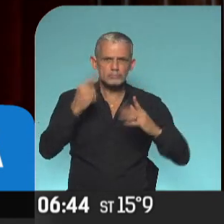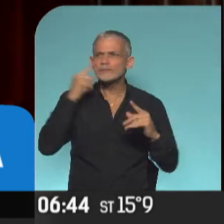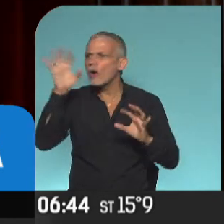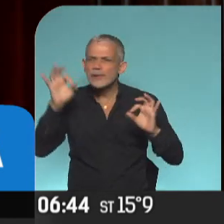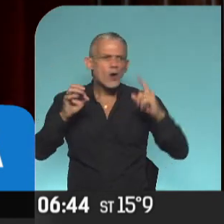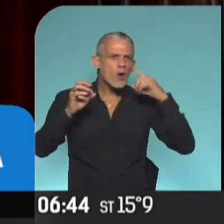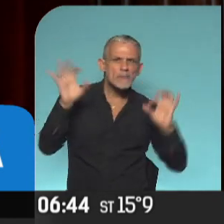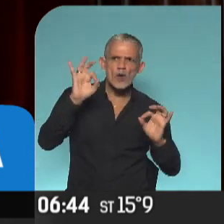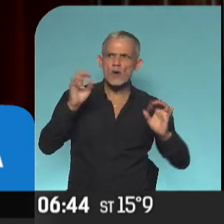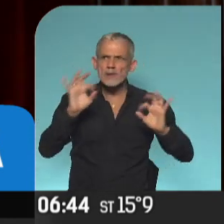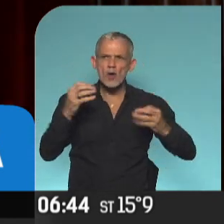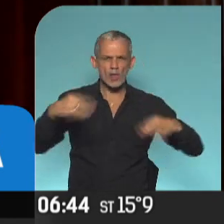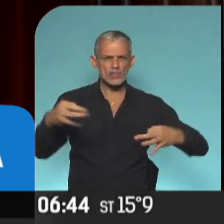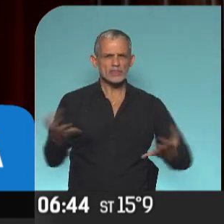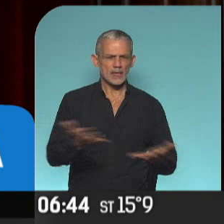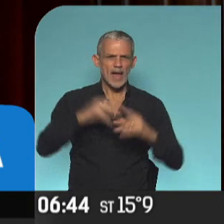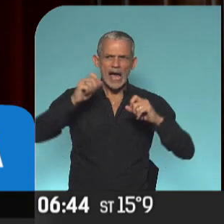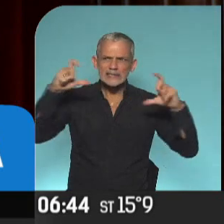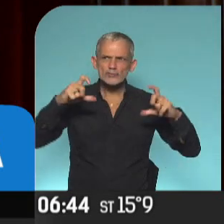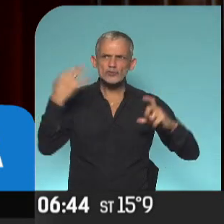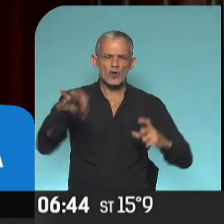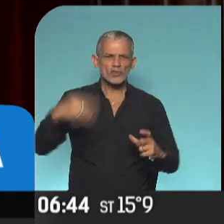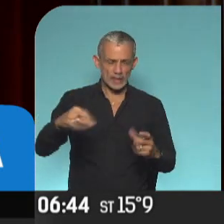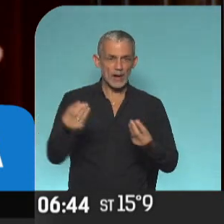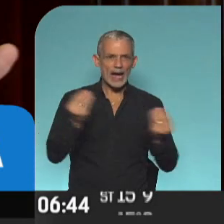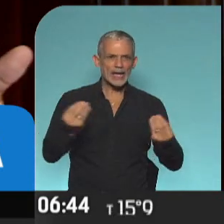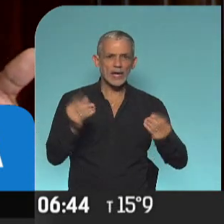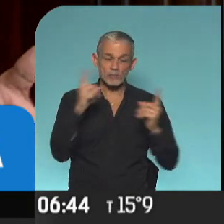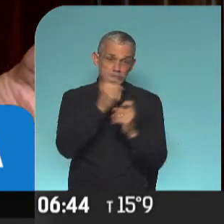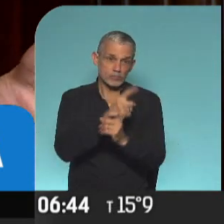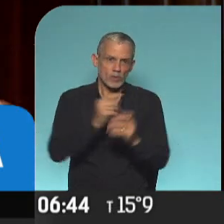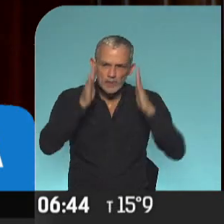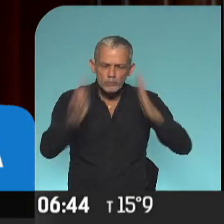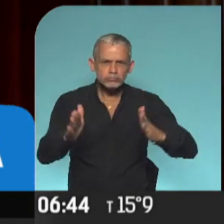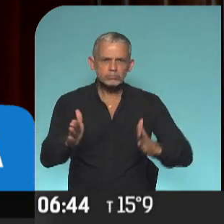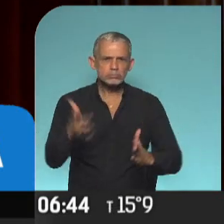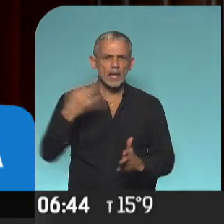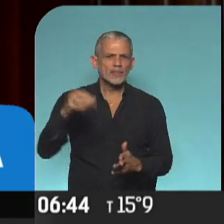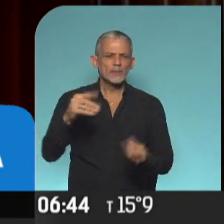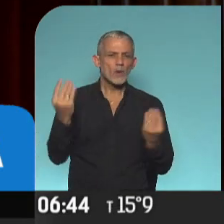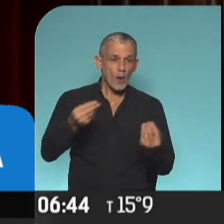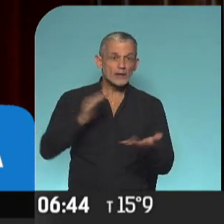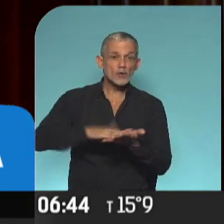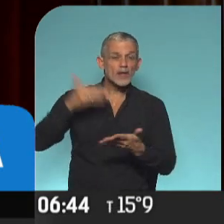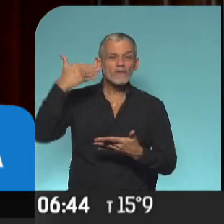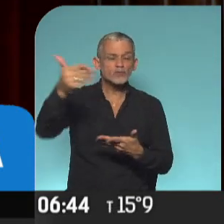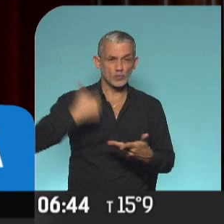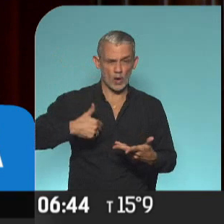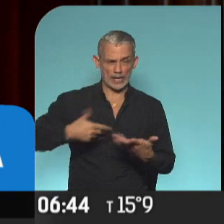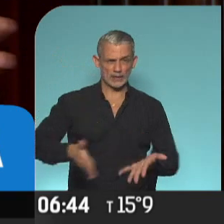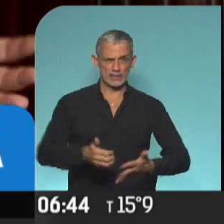otro, en opinar, en prestar atención a cuestiones centrales que tienen que ver con el futuro de la Argentina.